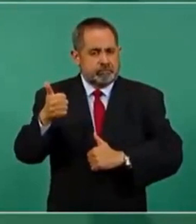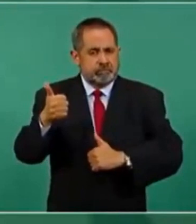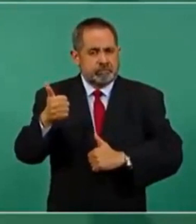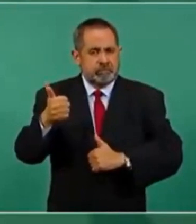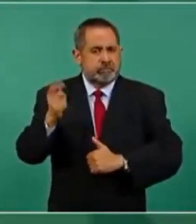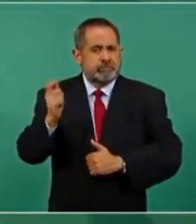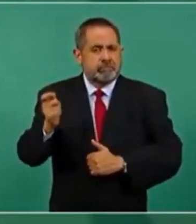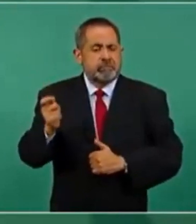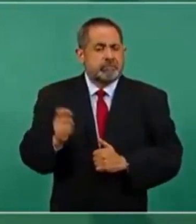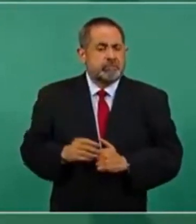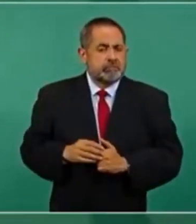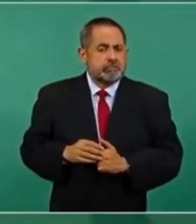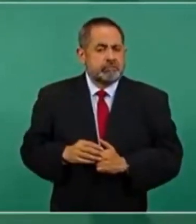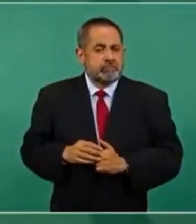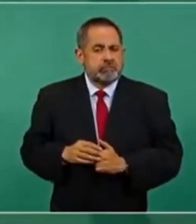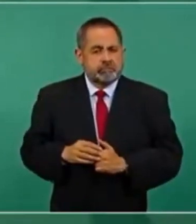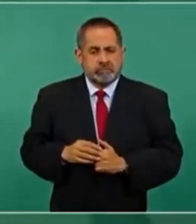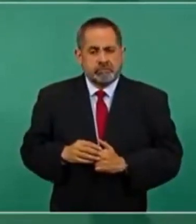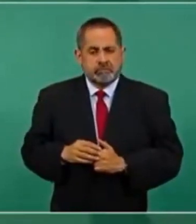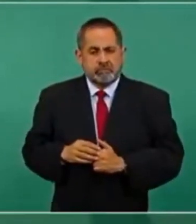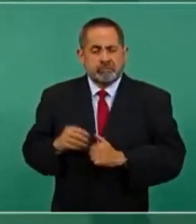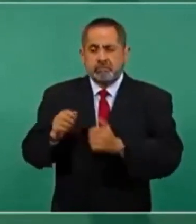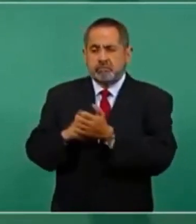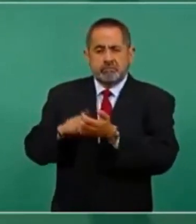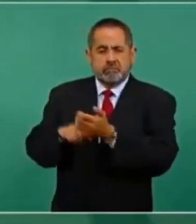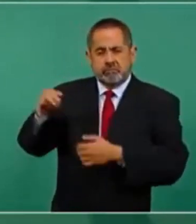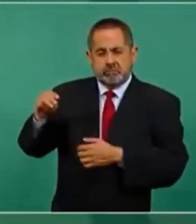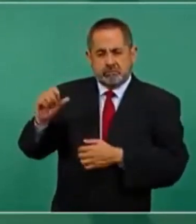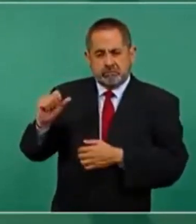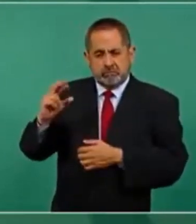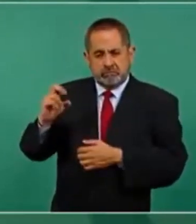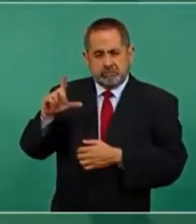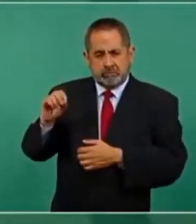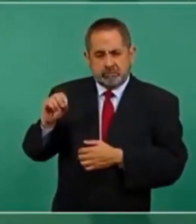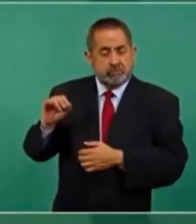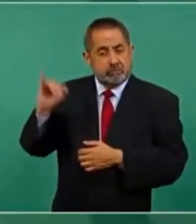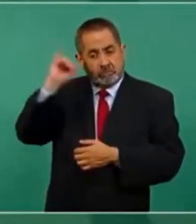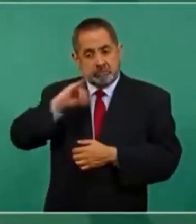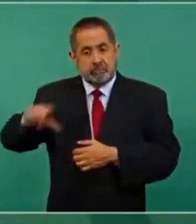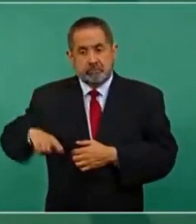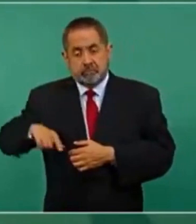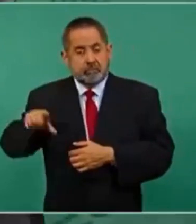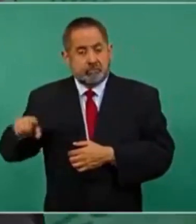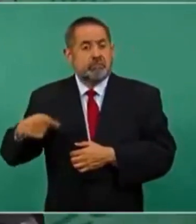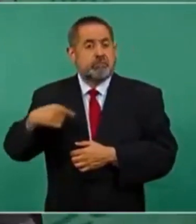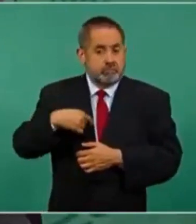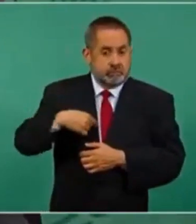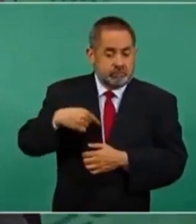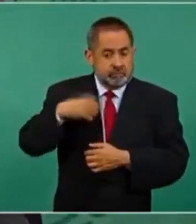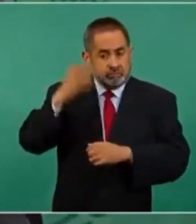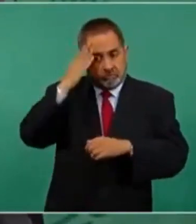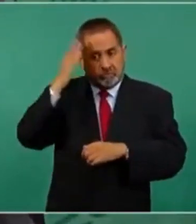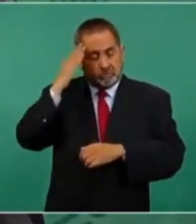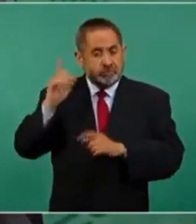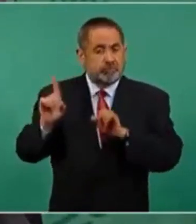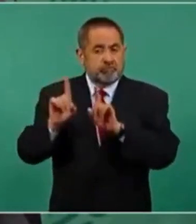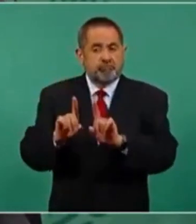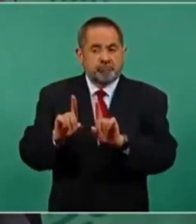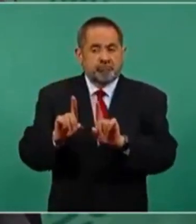estaba Marcelo Ebrard, de jefe de gobierno, y yo estaba de dirigente,